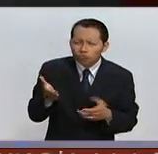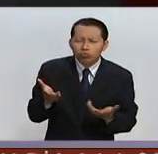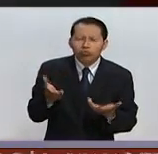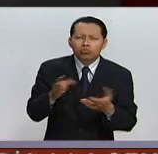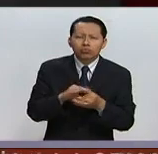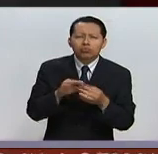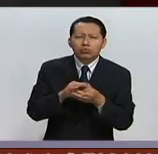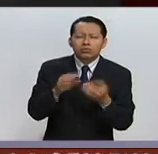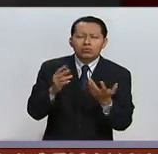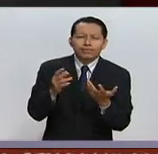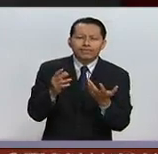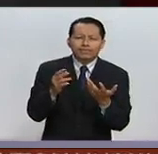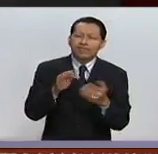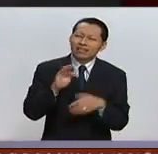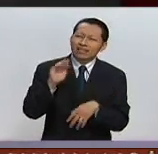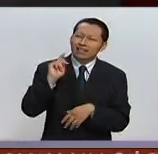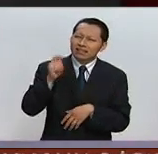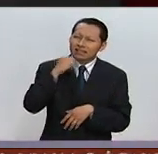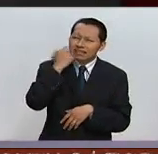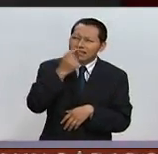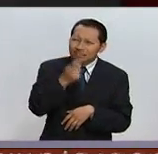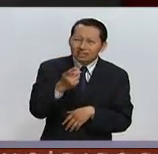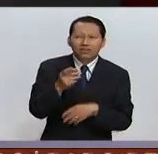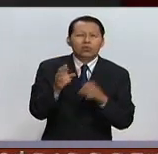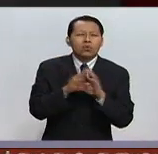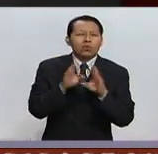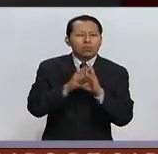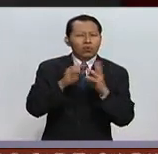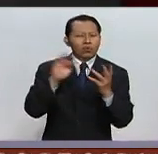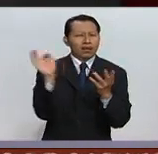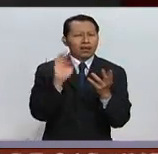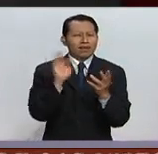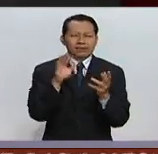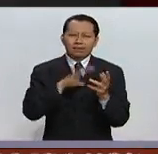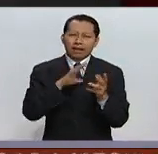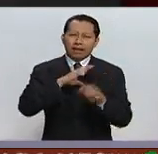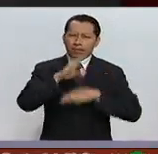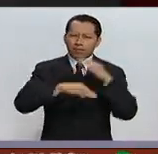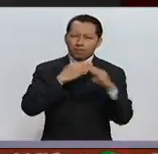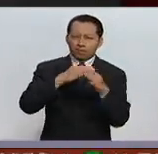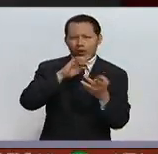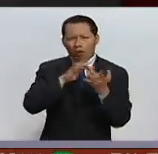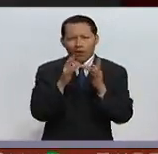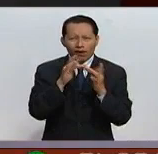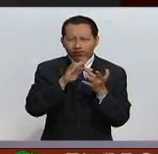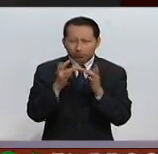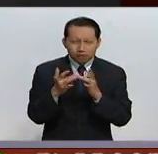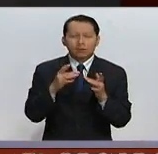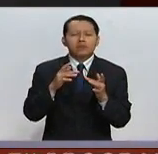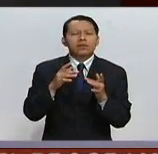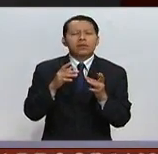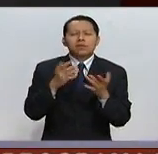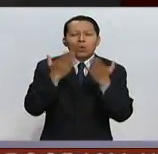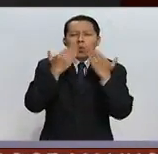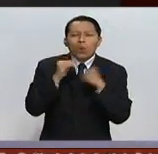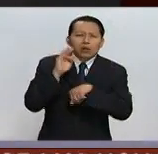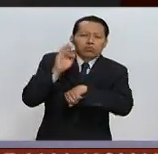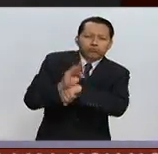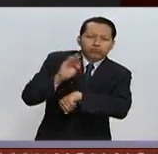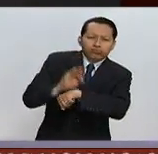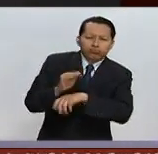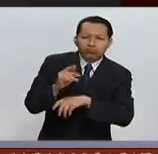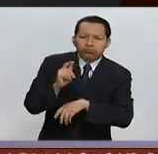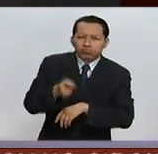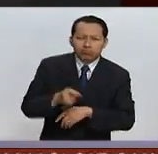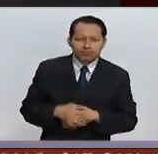es, ¿podría ser una crítica también a la globalización que ha dejado poco a los ciudadanos? Sí,